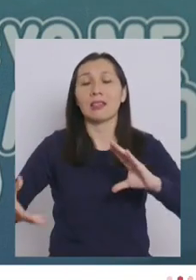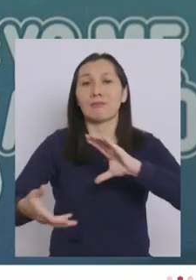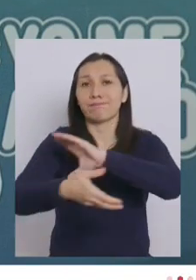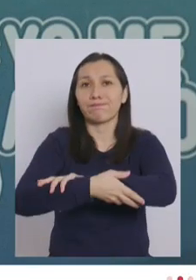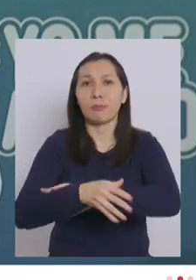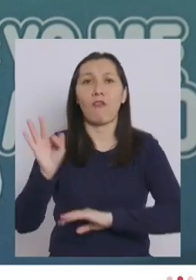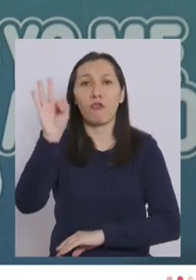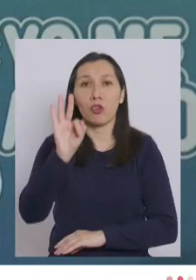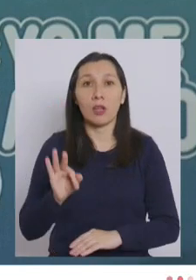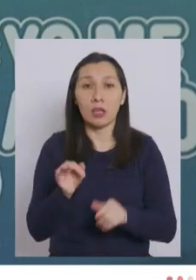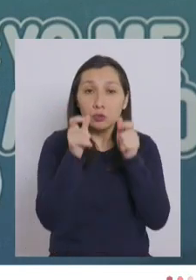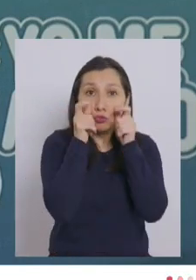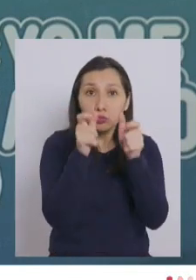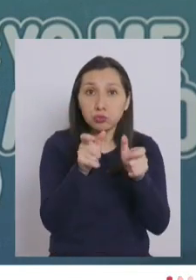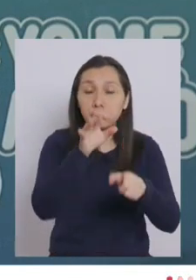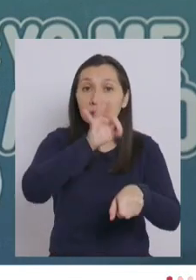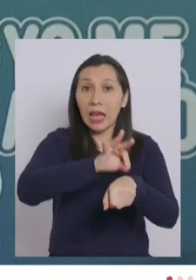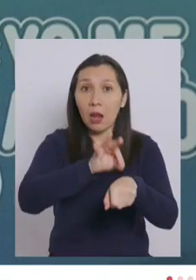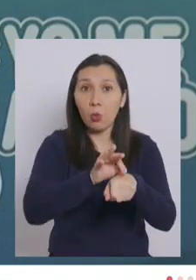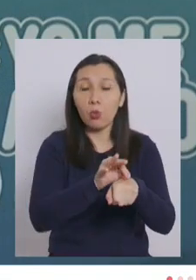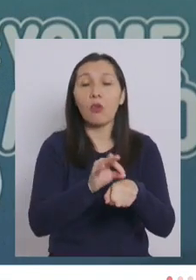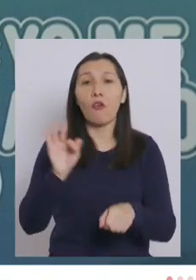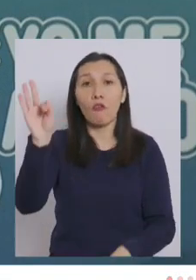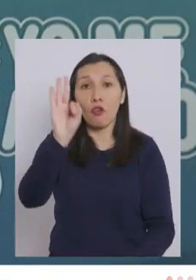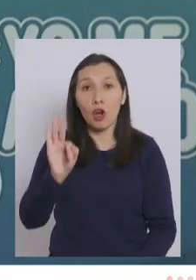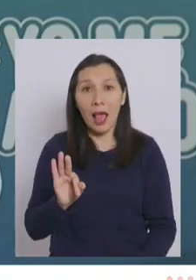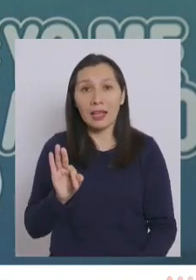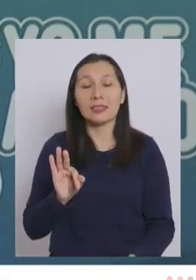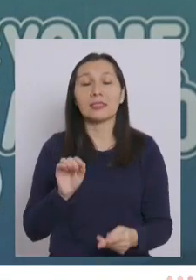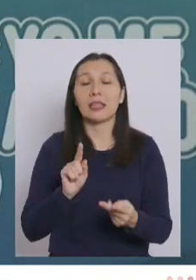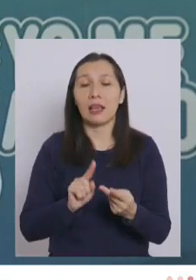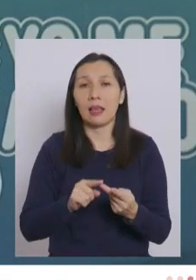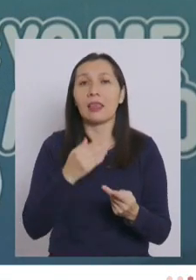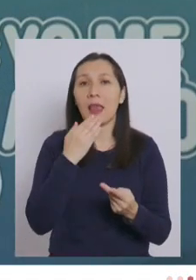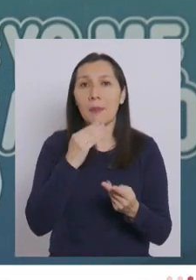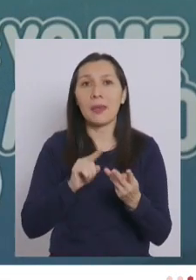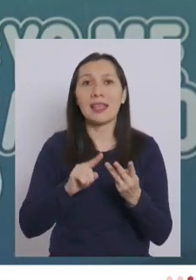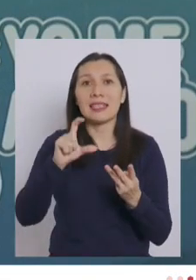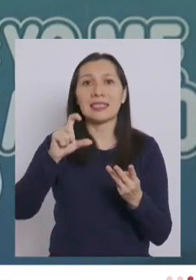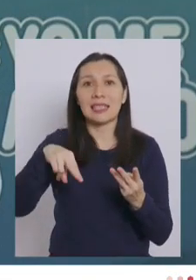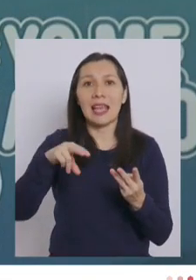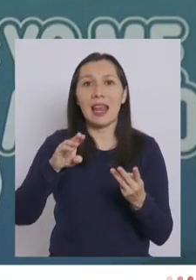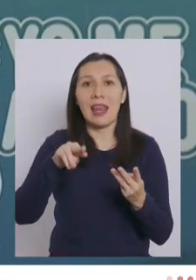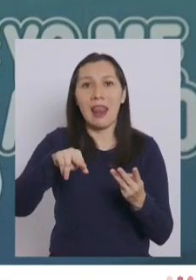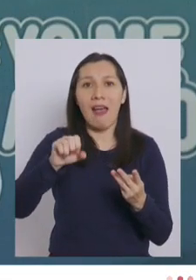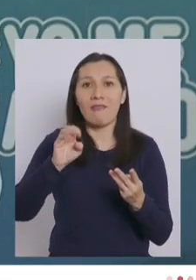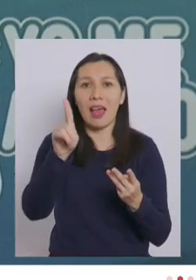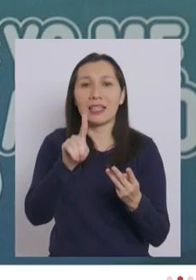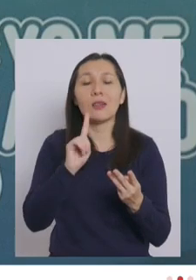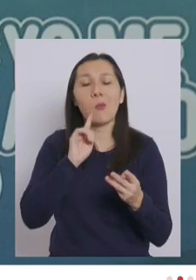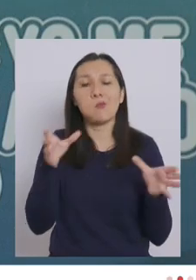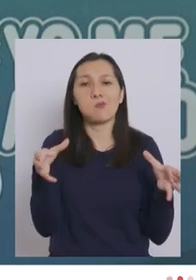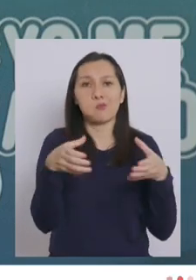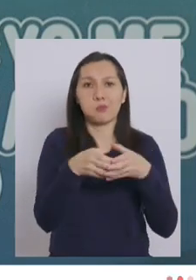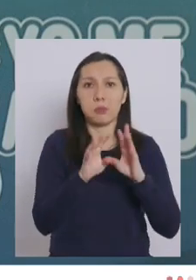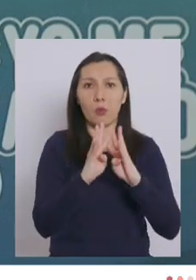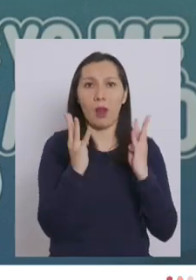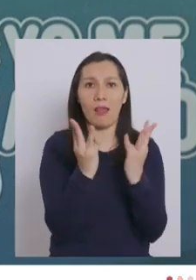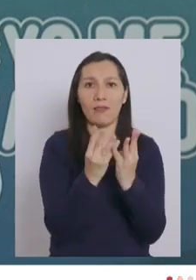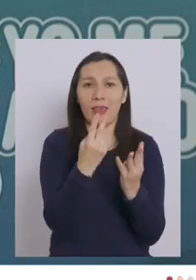La Superintendencia de Salud, FONASA y Senabas forman parte del gabinete ampliado.